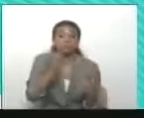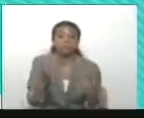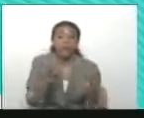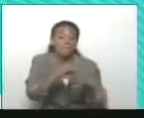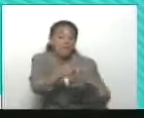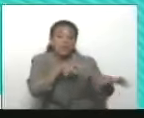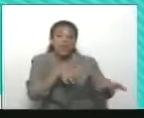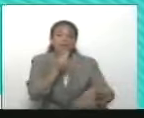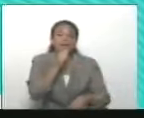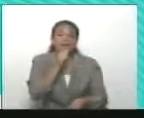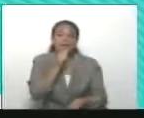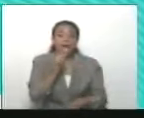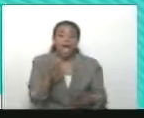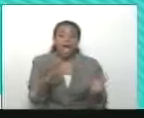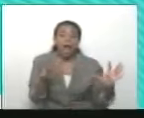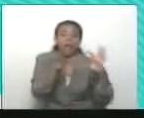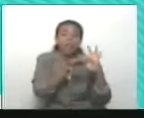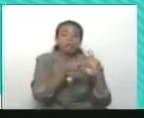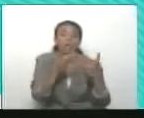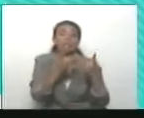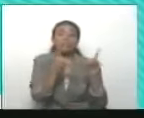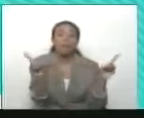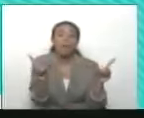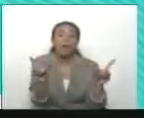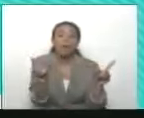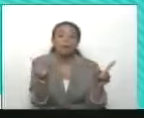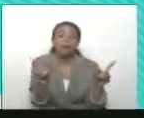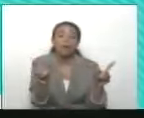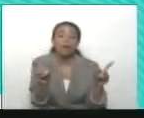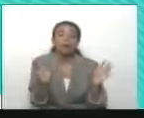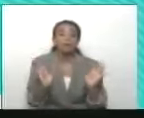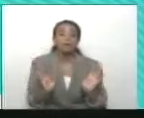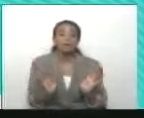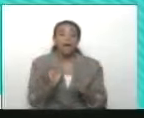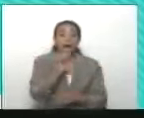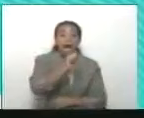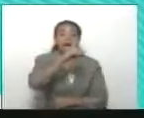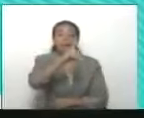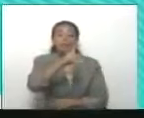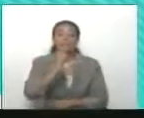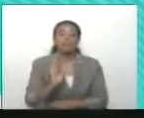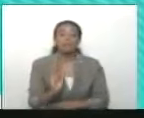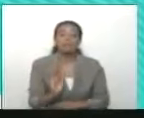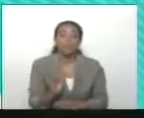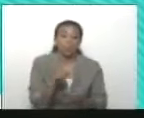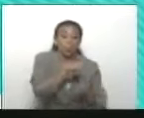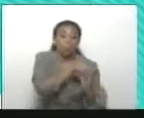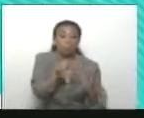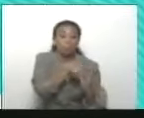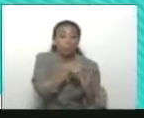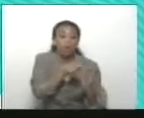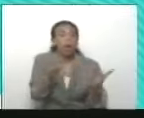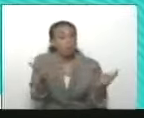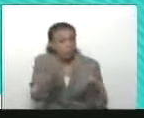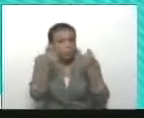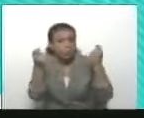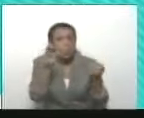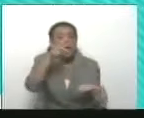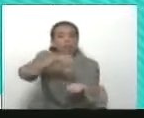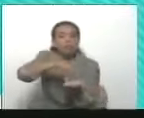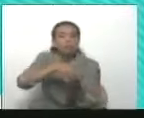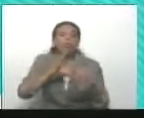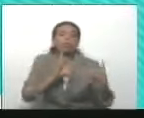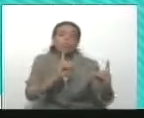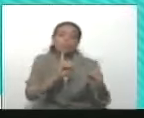el mayoritario fue Alianza Democrática. Luego, partir de ahí, siempre he propulsado el diálogo.